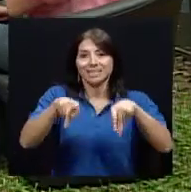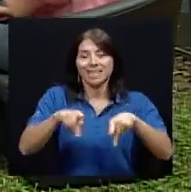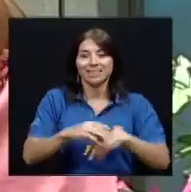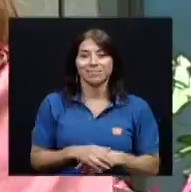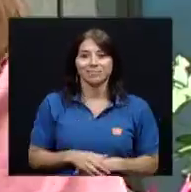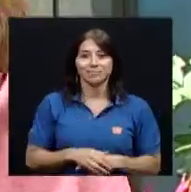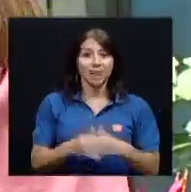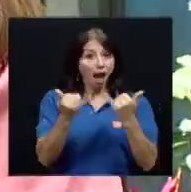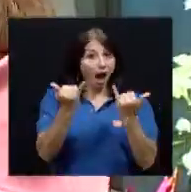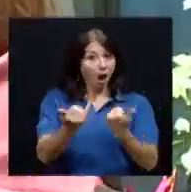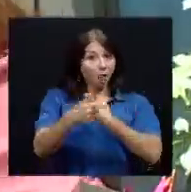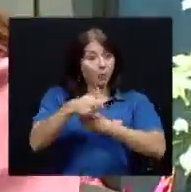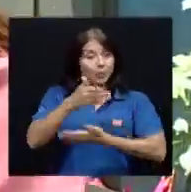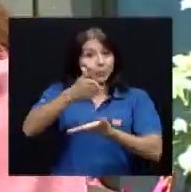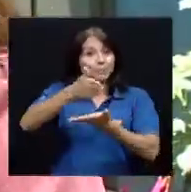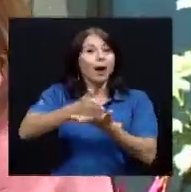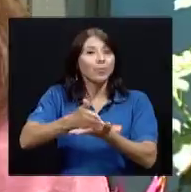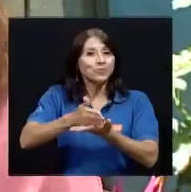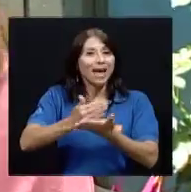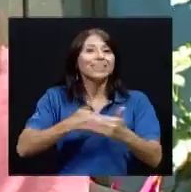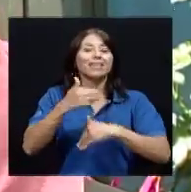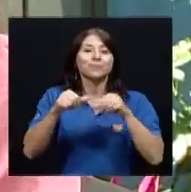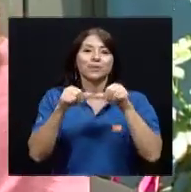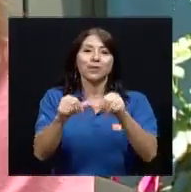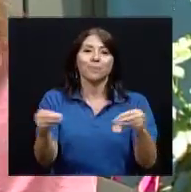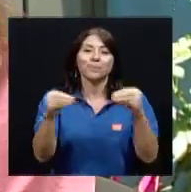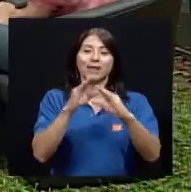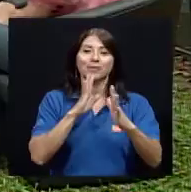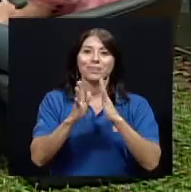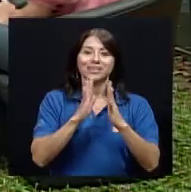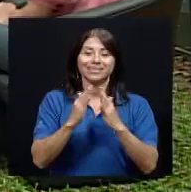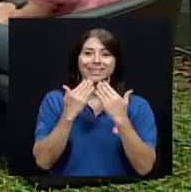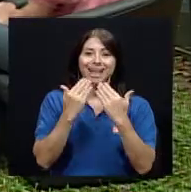el momento de hacer una pausa para luego continuar con más de esta conversación